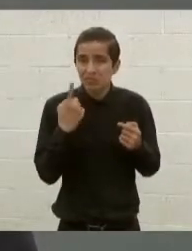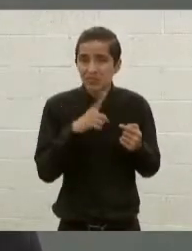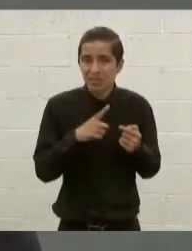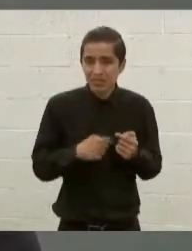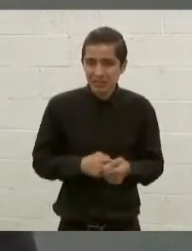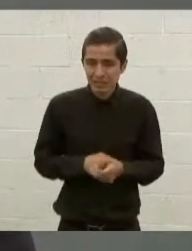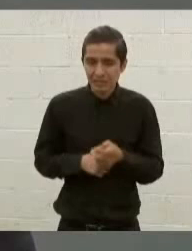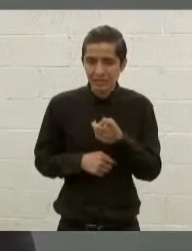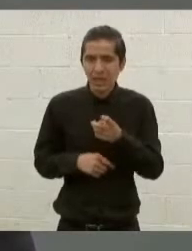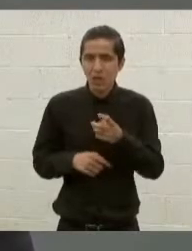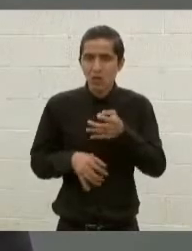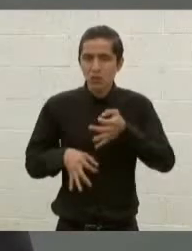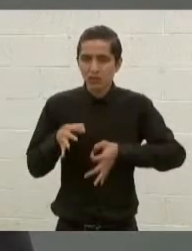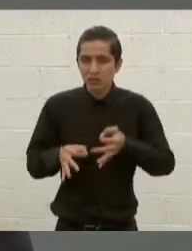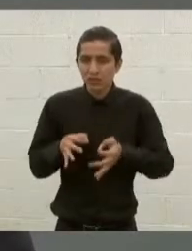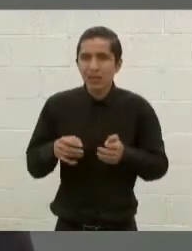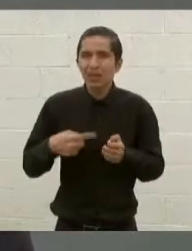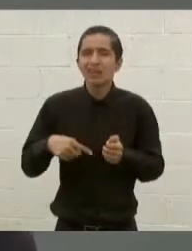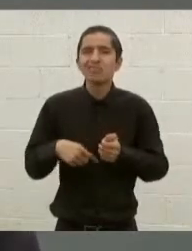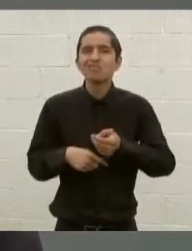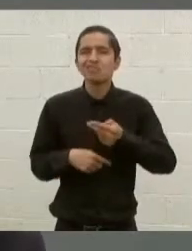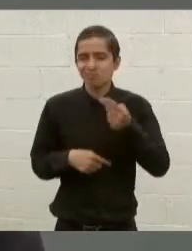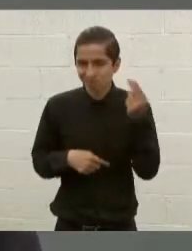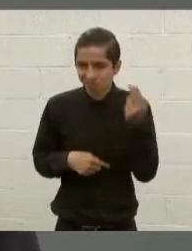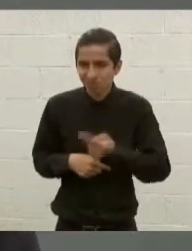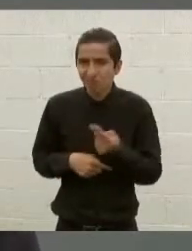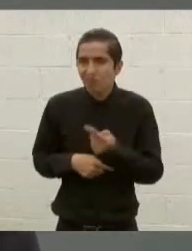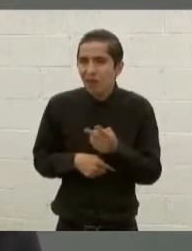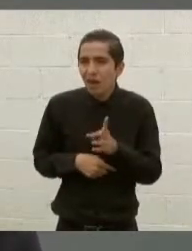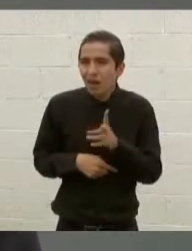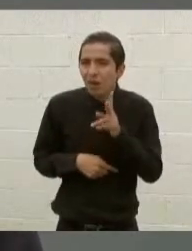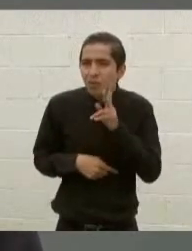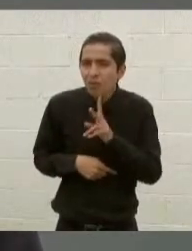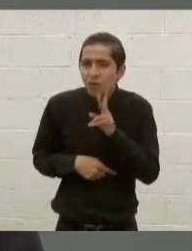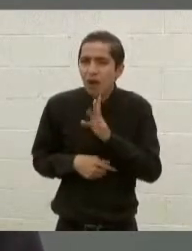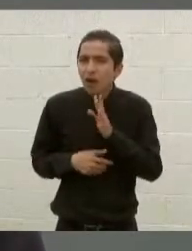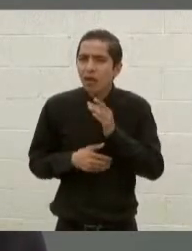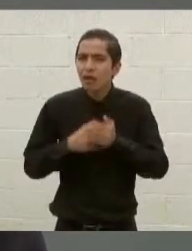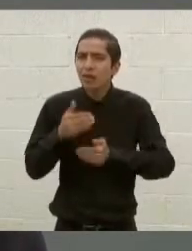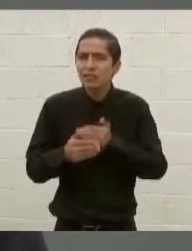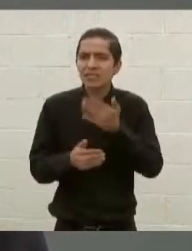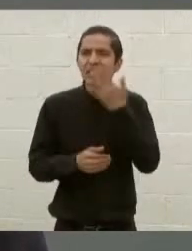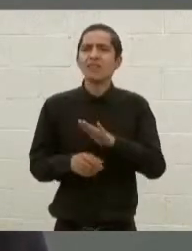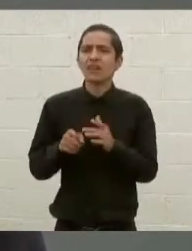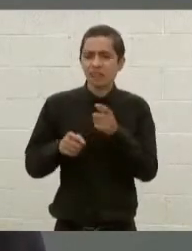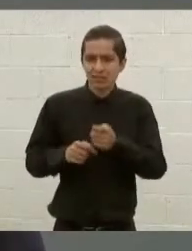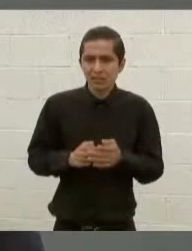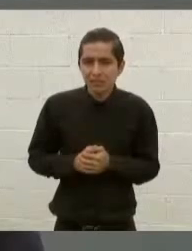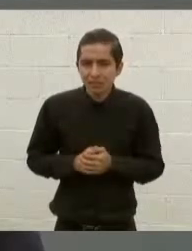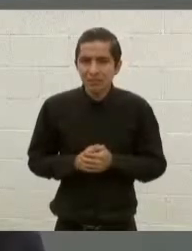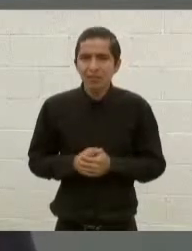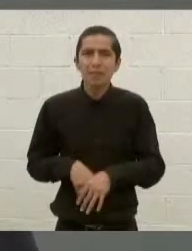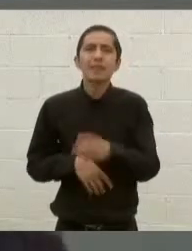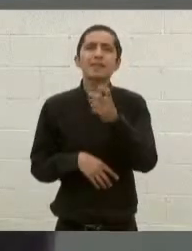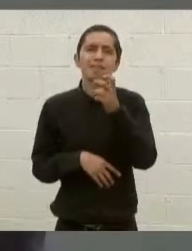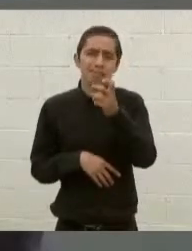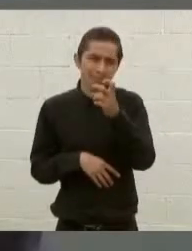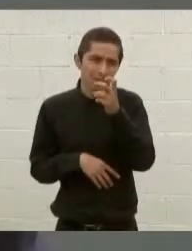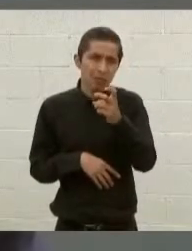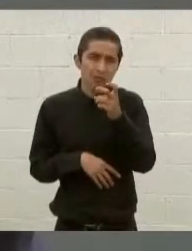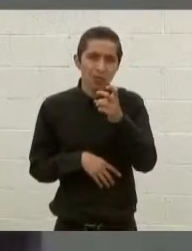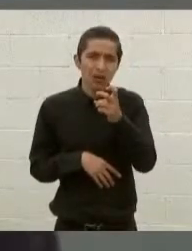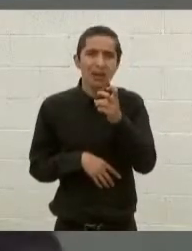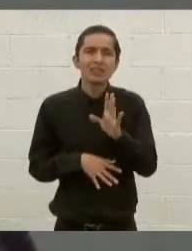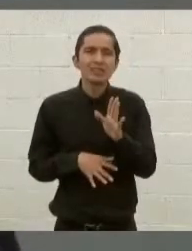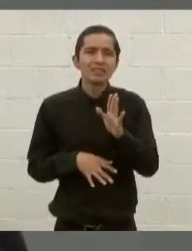proceso judicial hay que probar lo que se sabe, por eso a veces es tan